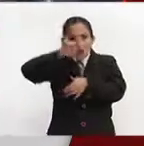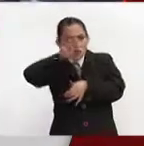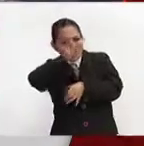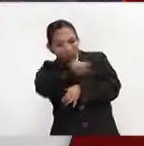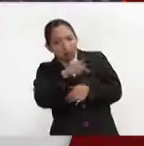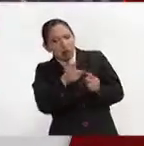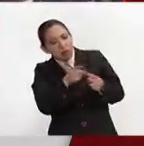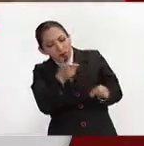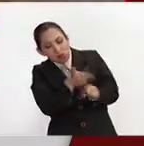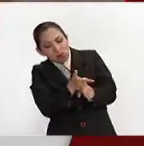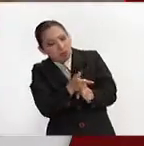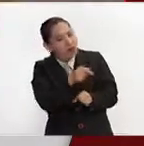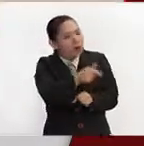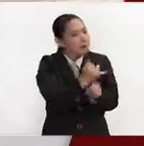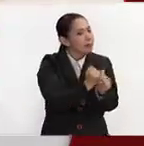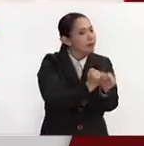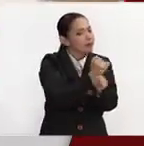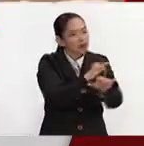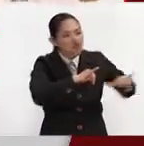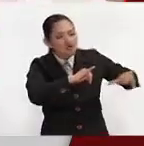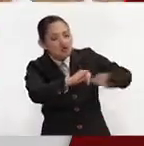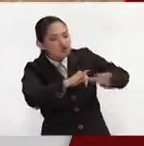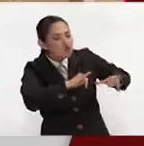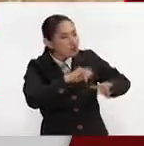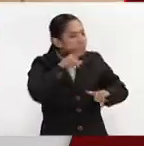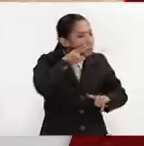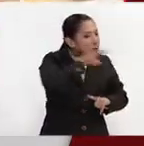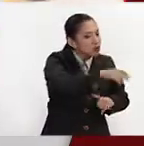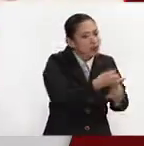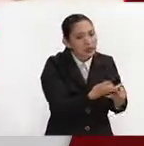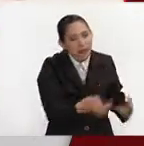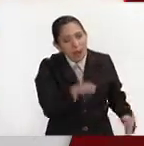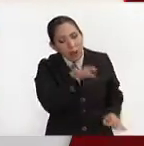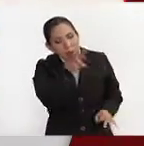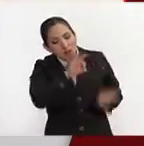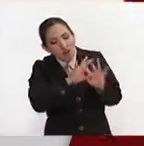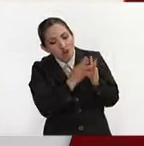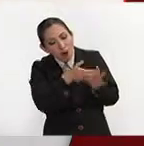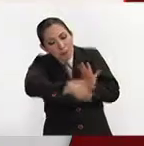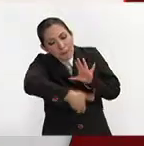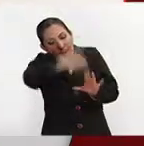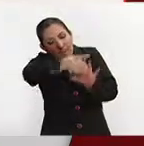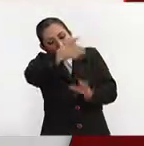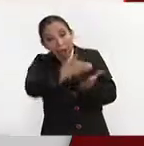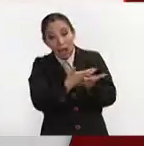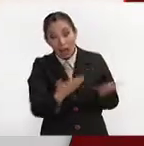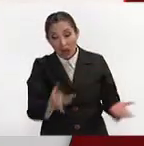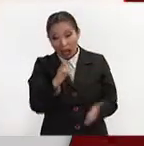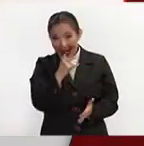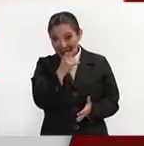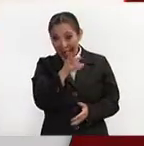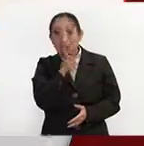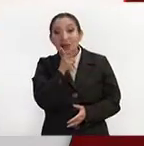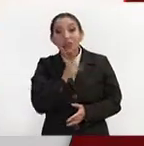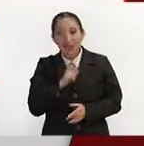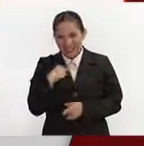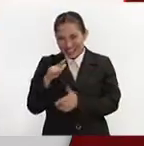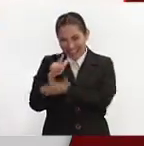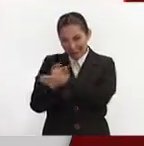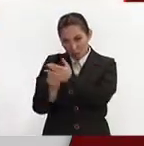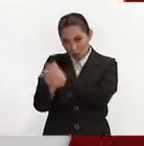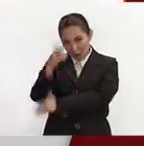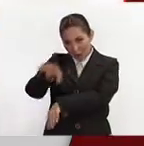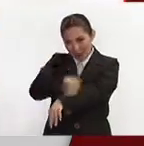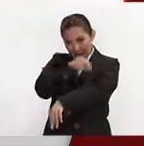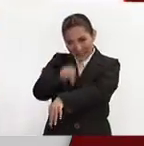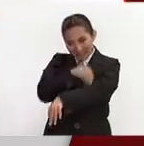identificando, a partir de los estudios geológicos, cuál es la mejor forma de perforar. Hoy la ingeniería petrolera y ante la reforma energética y